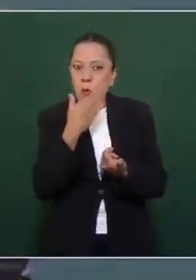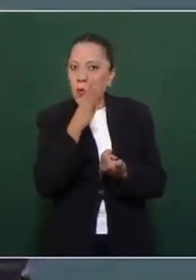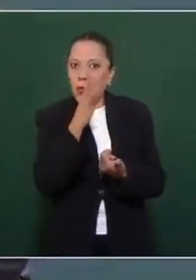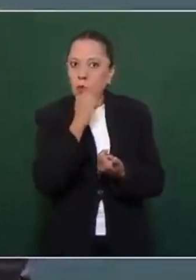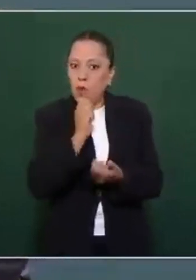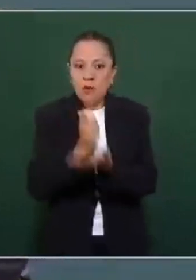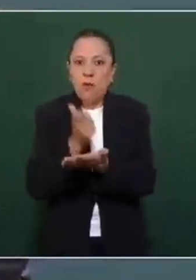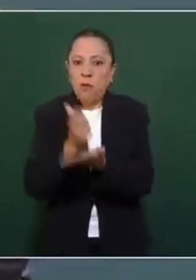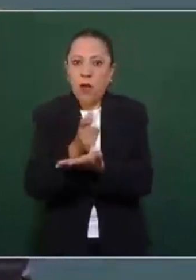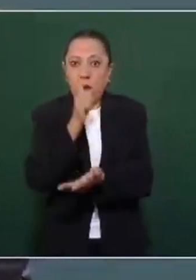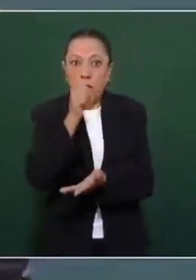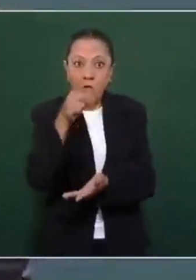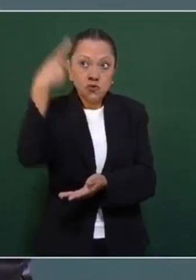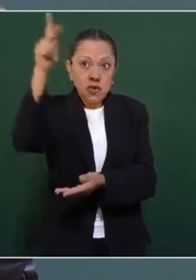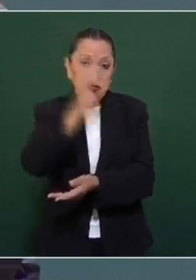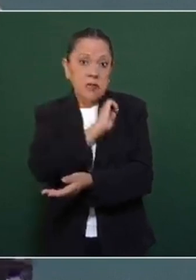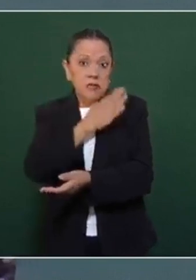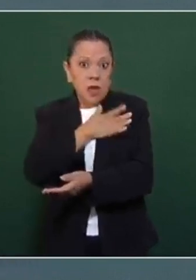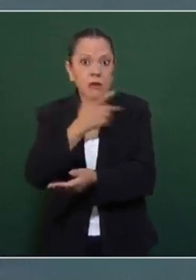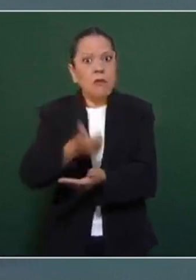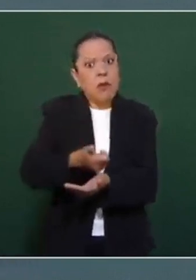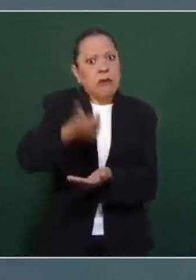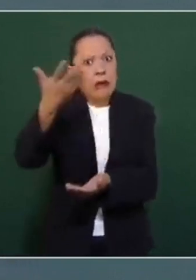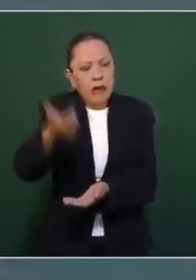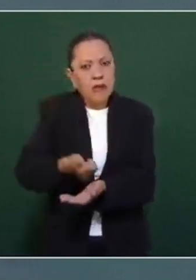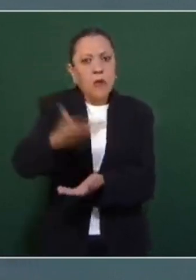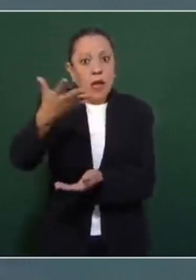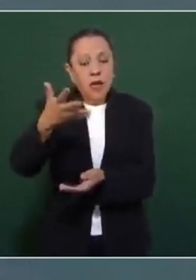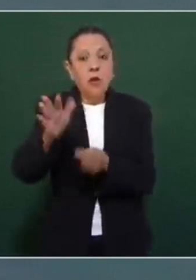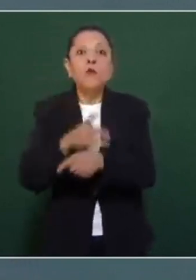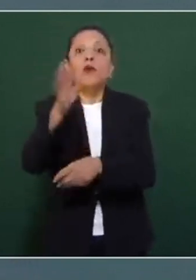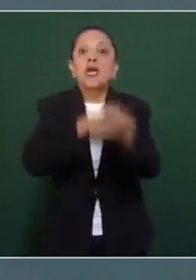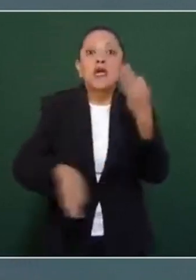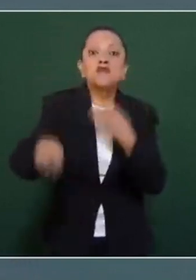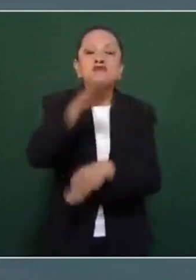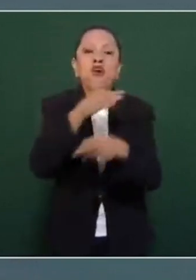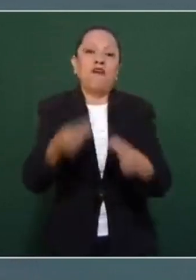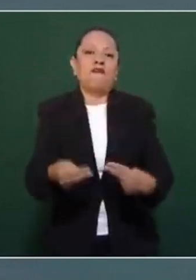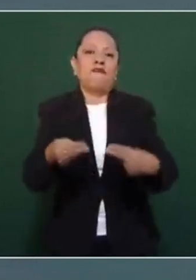porque todo es negocio, todo es lucro.